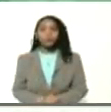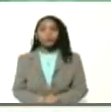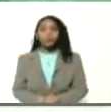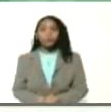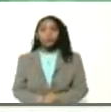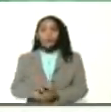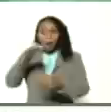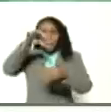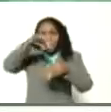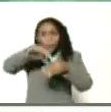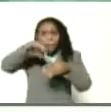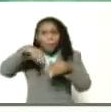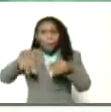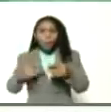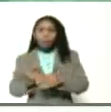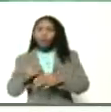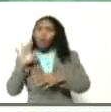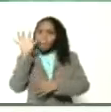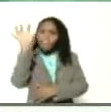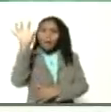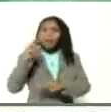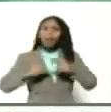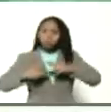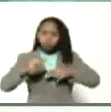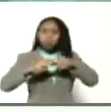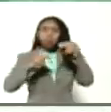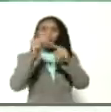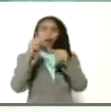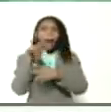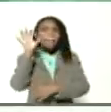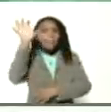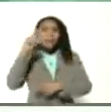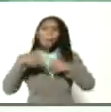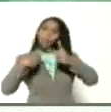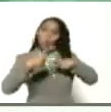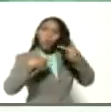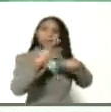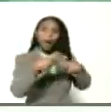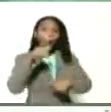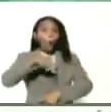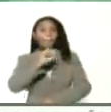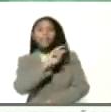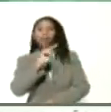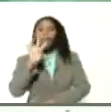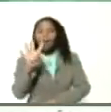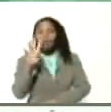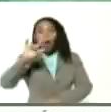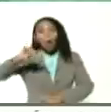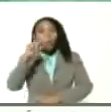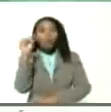sembrando una patria, construyendo la patria productiva. Pero hoy, 24 de junio,